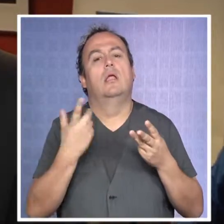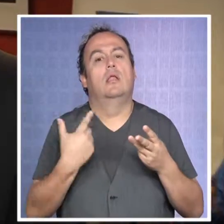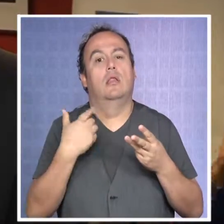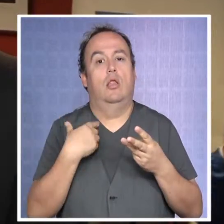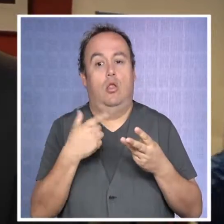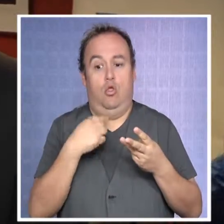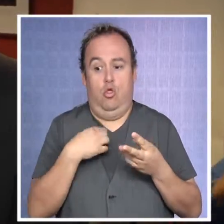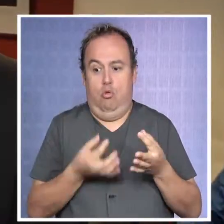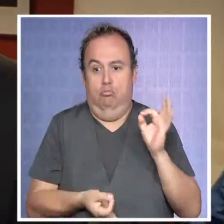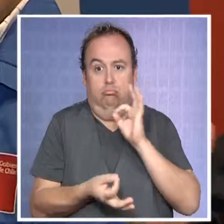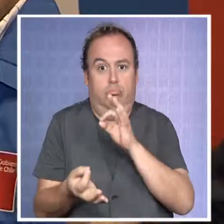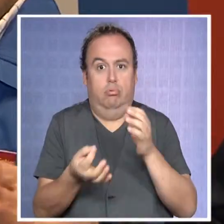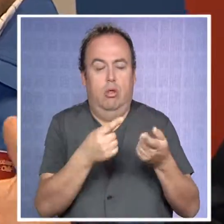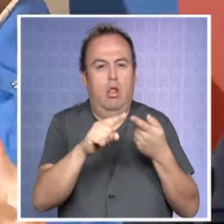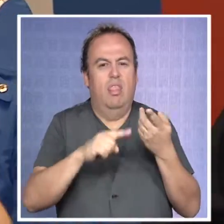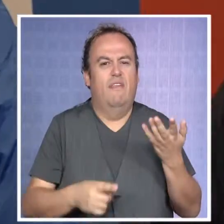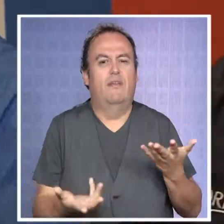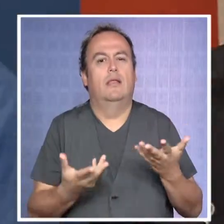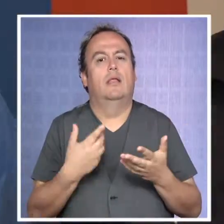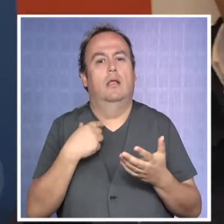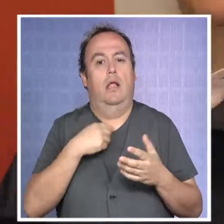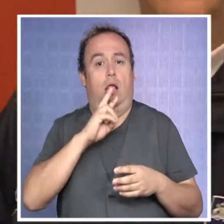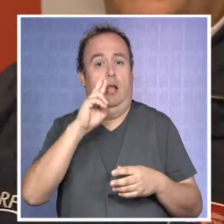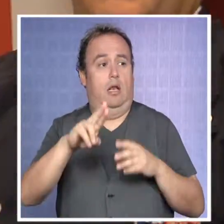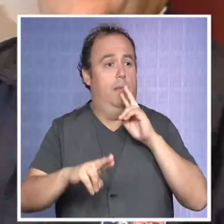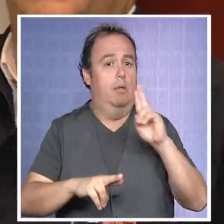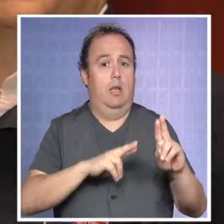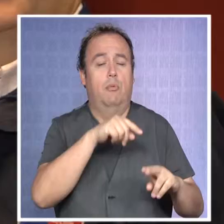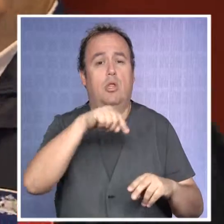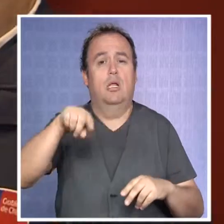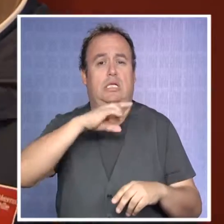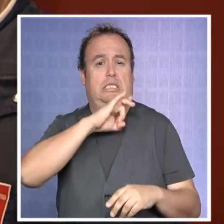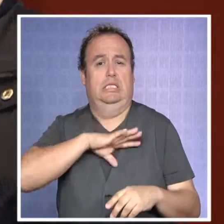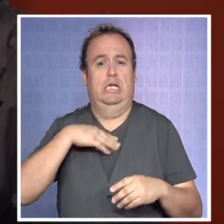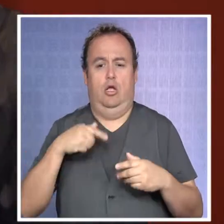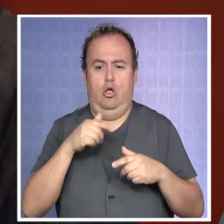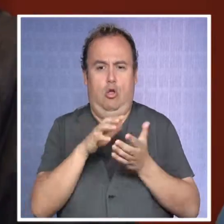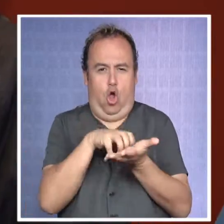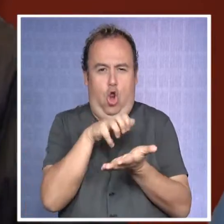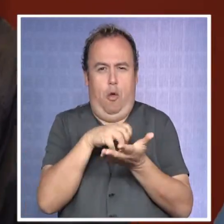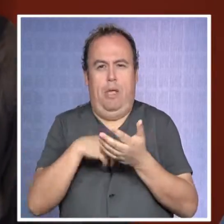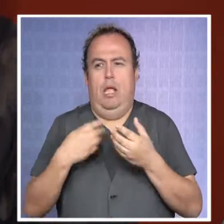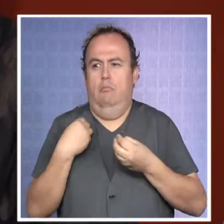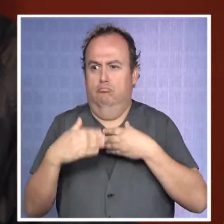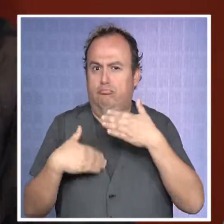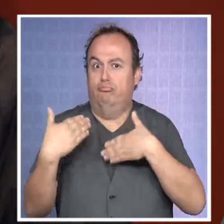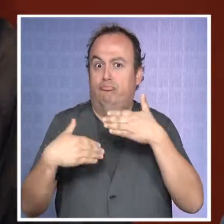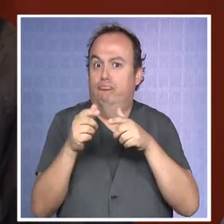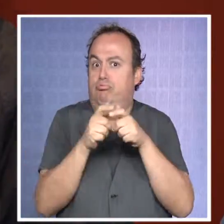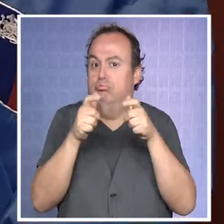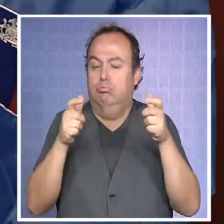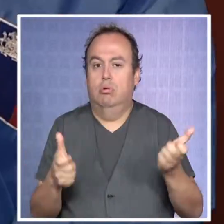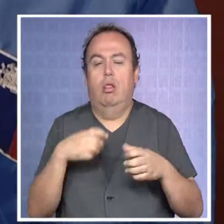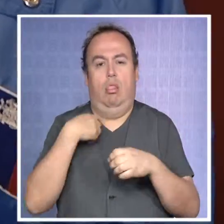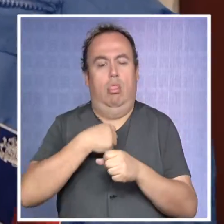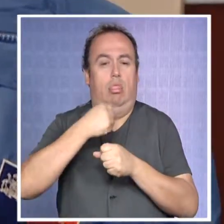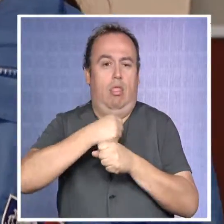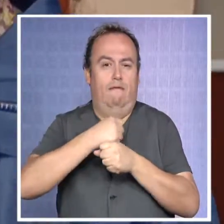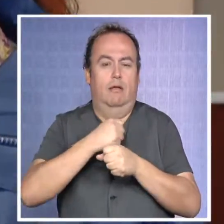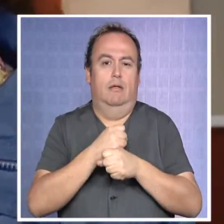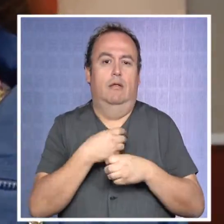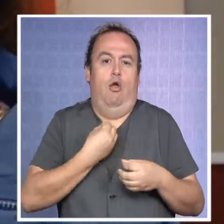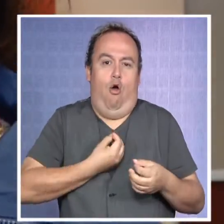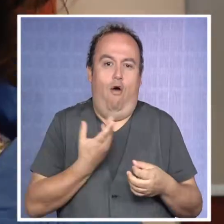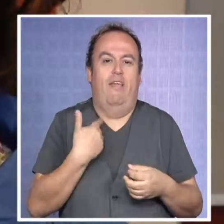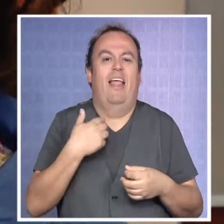impacto que tienen nuestros instrumentos porque finalmente nosotros tenemos que responderle a todos los chilenos por la productividad de la economía y en eso estamos trabajando y en eso también